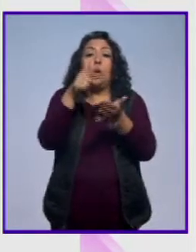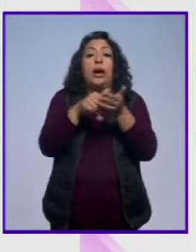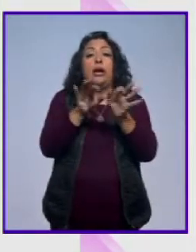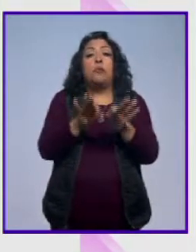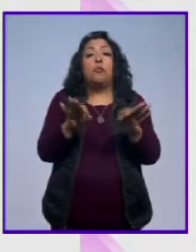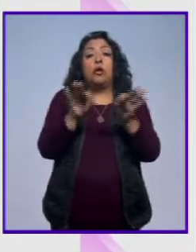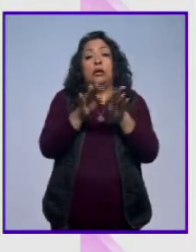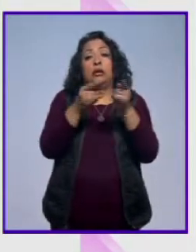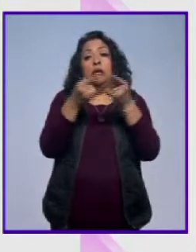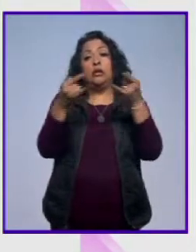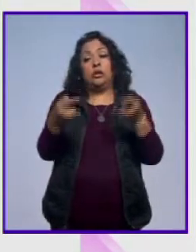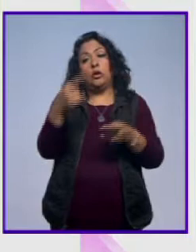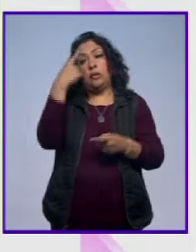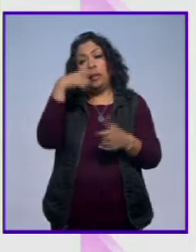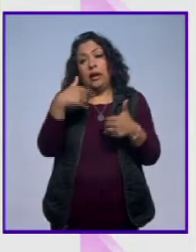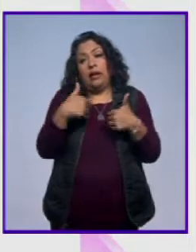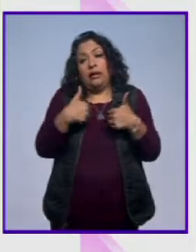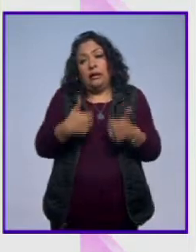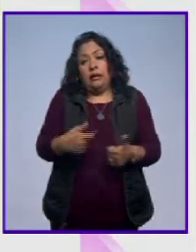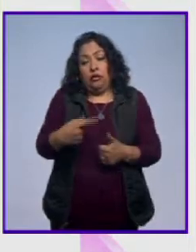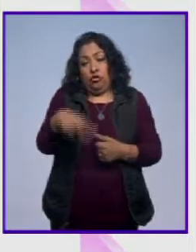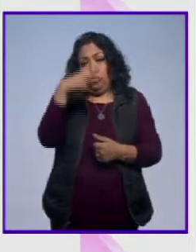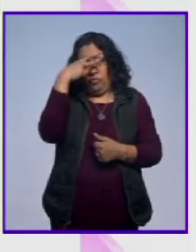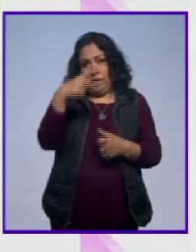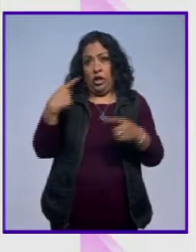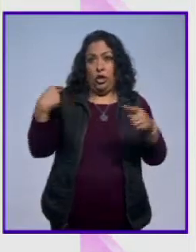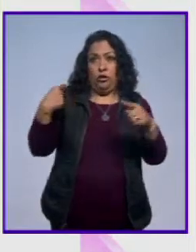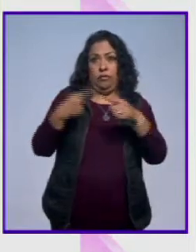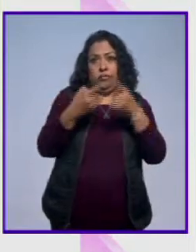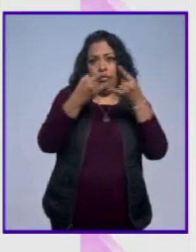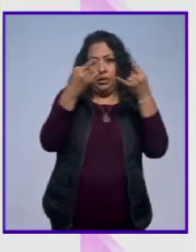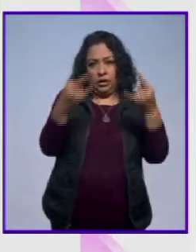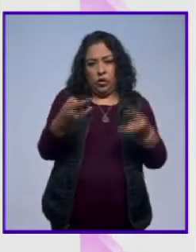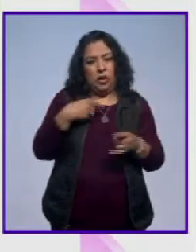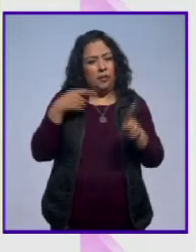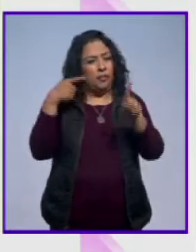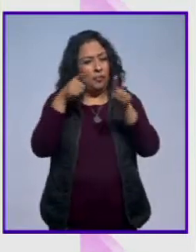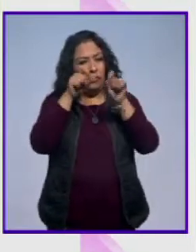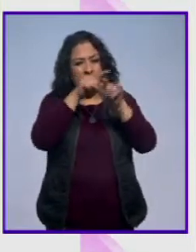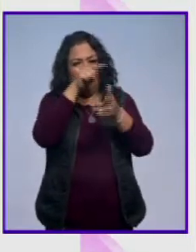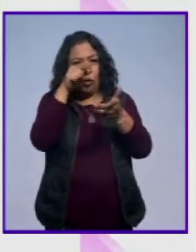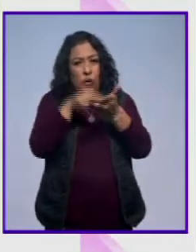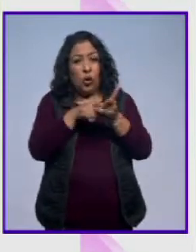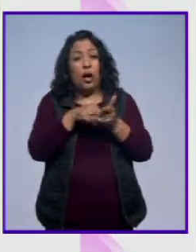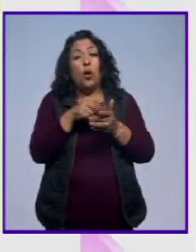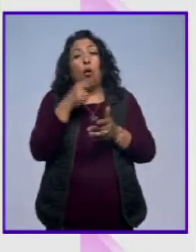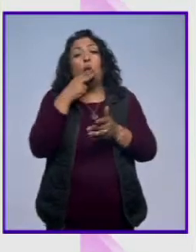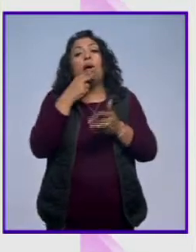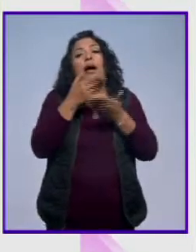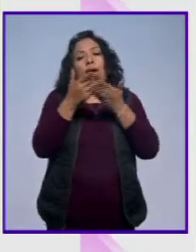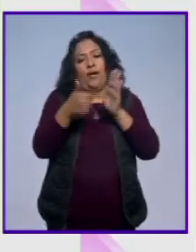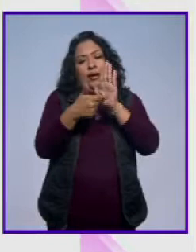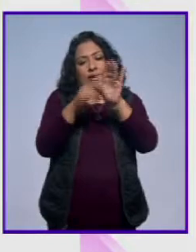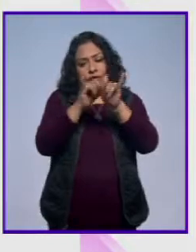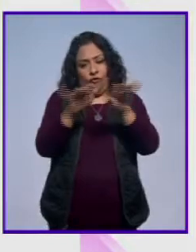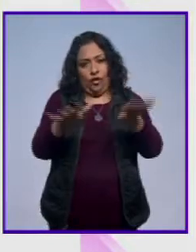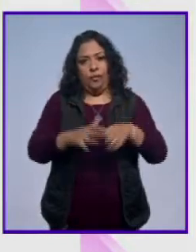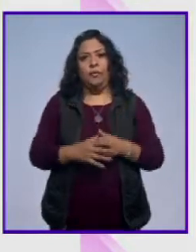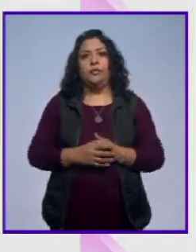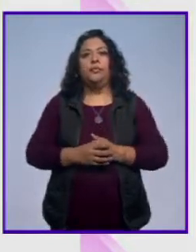fundamentales para comprender la historia de México. Y a propósito de estos recintos históricos, es nuestra siguiente nota.